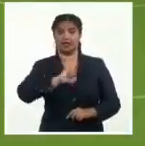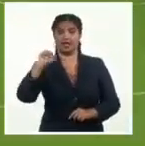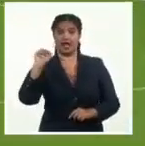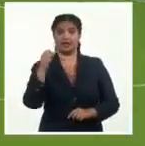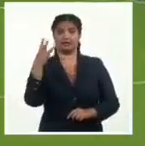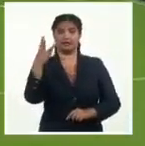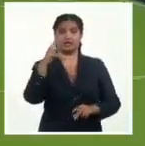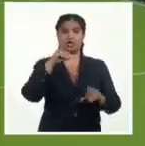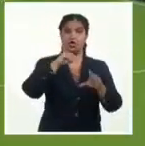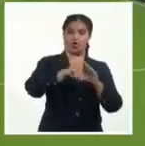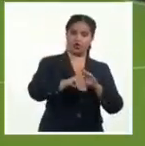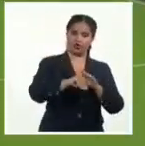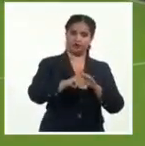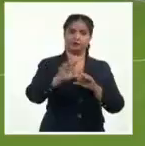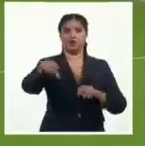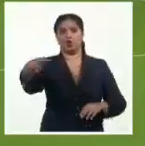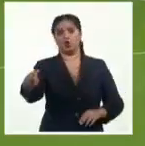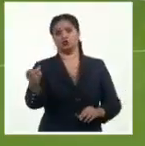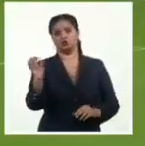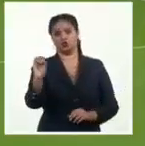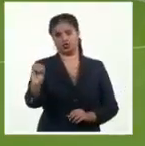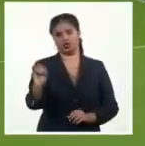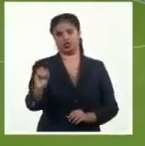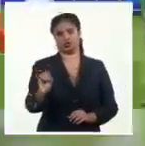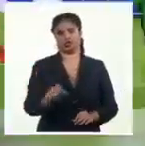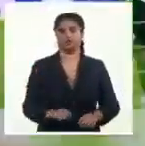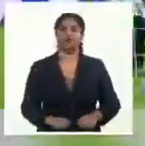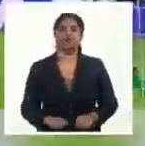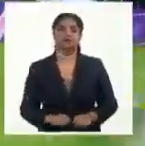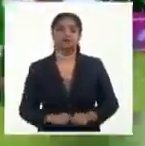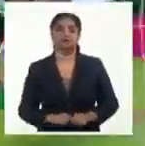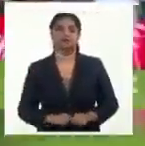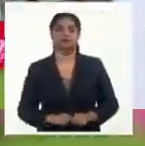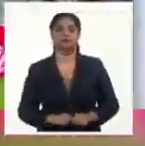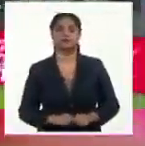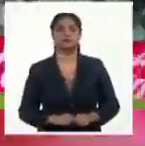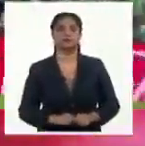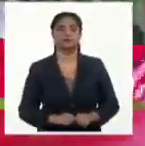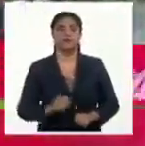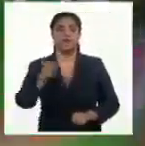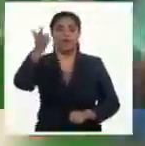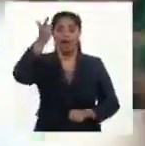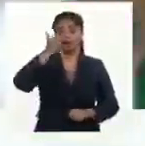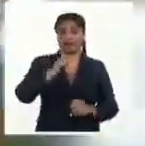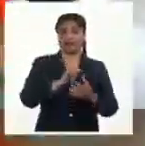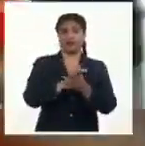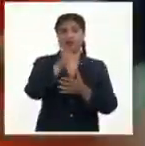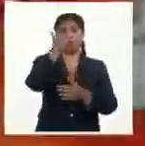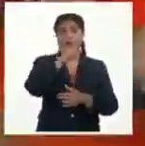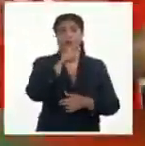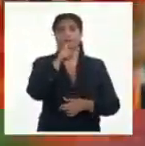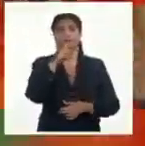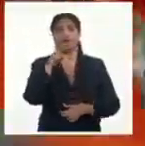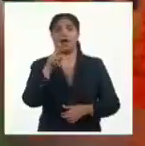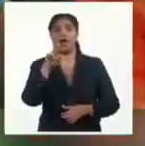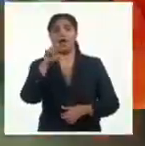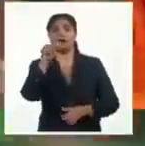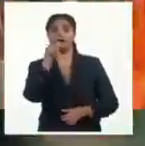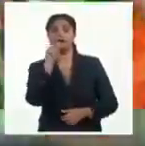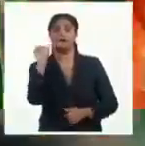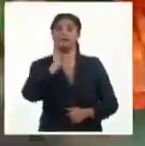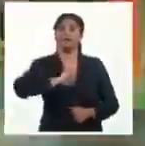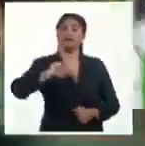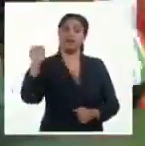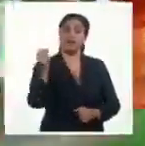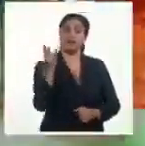Mijiménez. El Athletic Club de Bilbao igualó a cero con Mallorca y Atlético de Madrid ganó tres por cero al Getafe con dos goles para